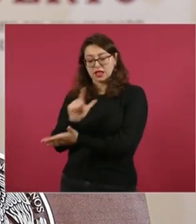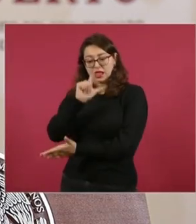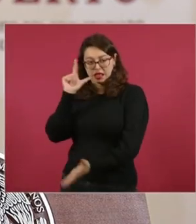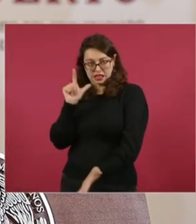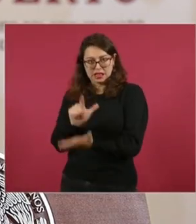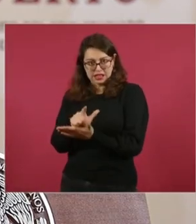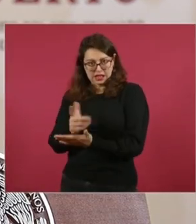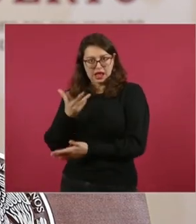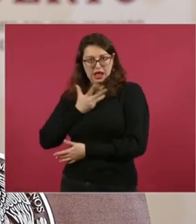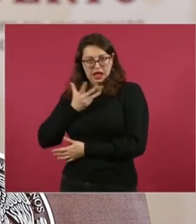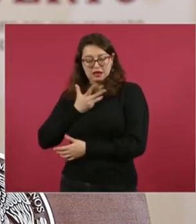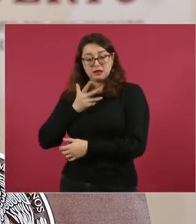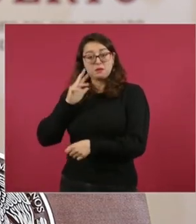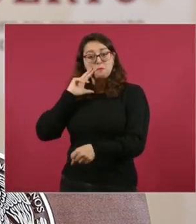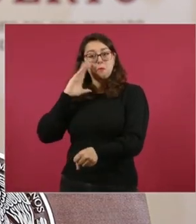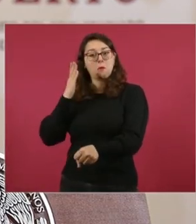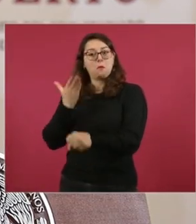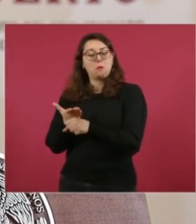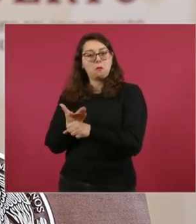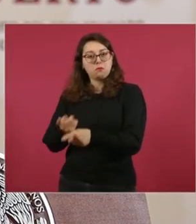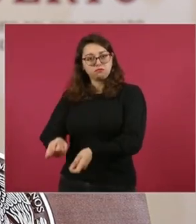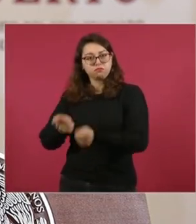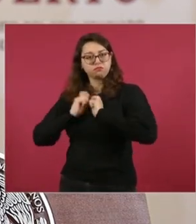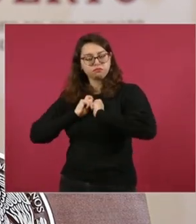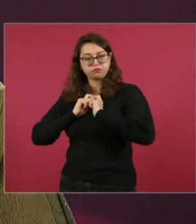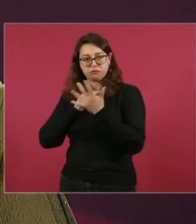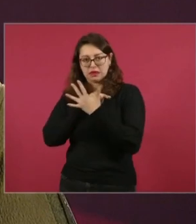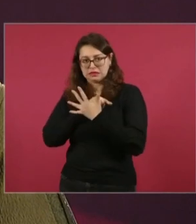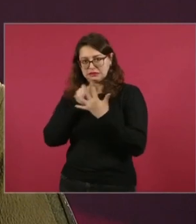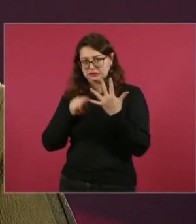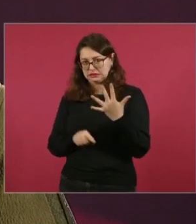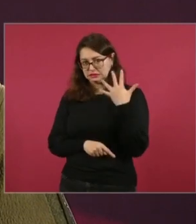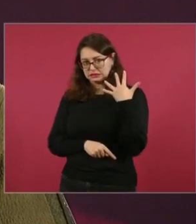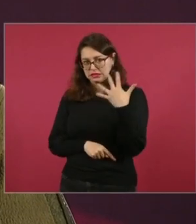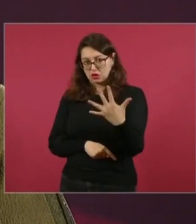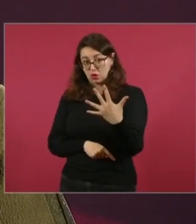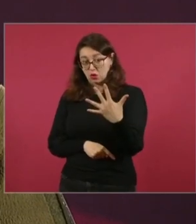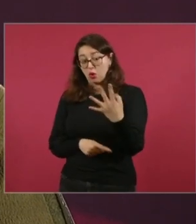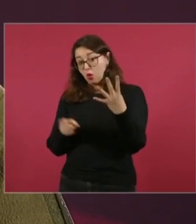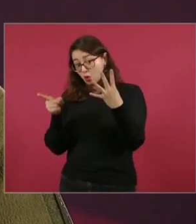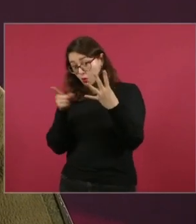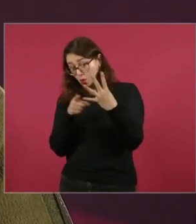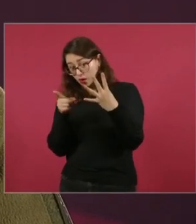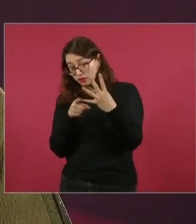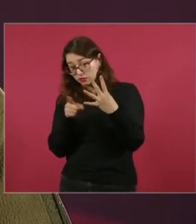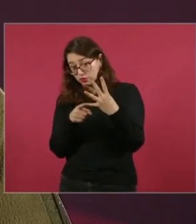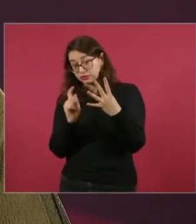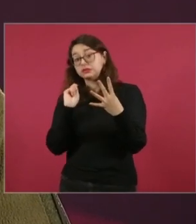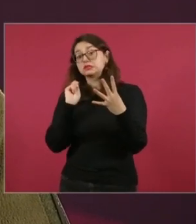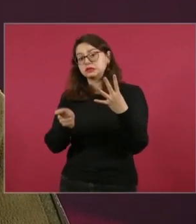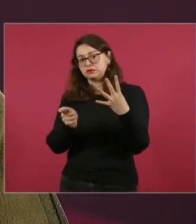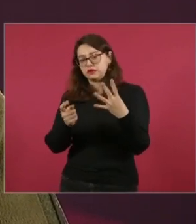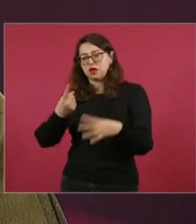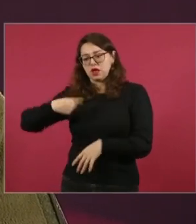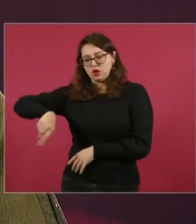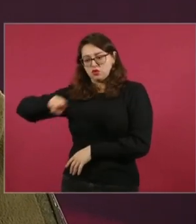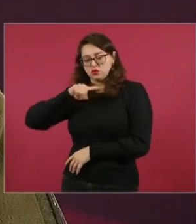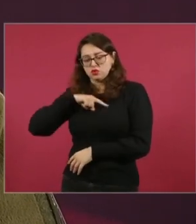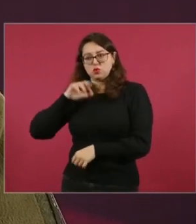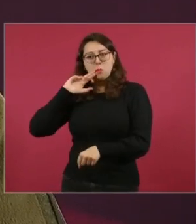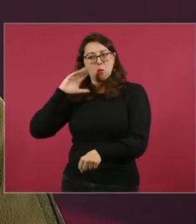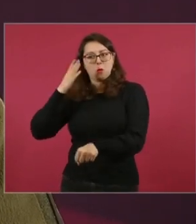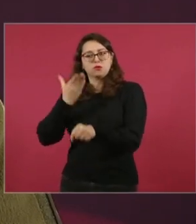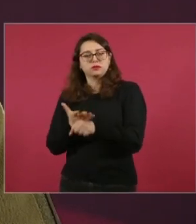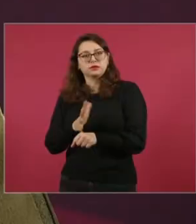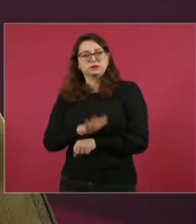Ejército y Fuerza Aérea, nos permitió llevar a cabo una serie de obras